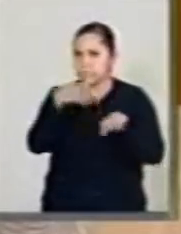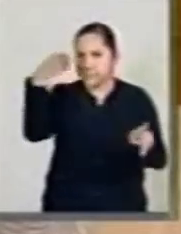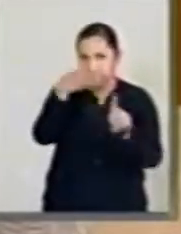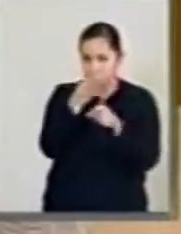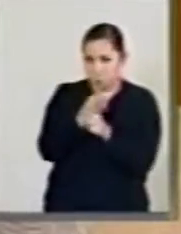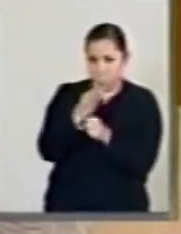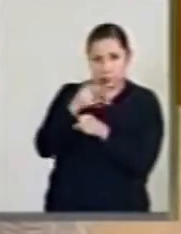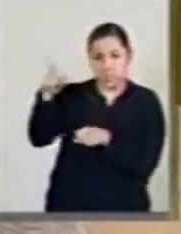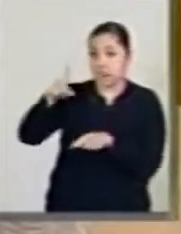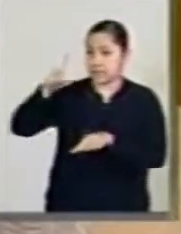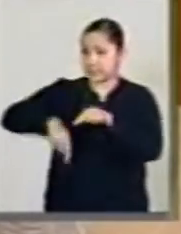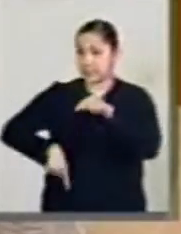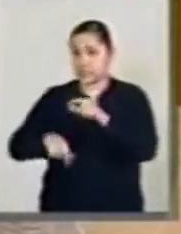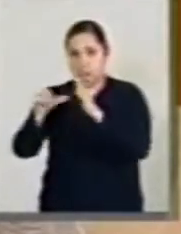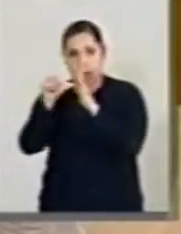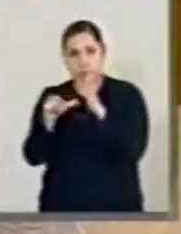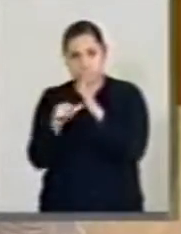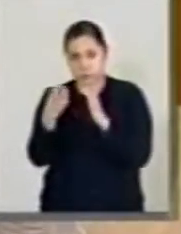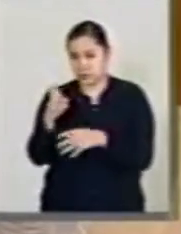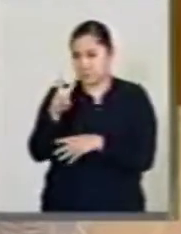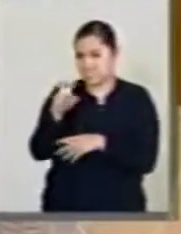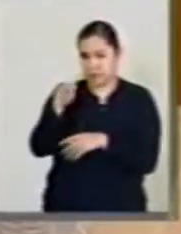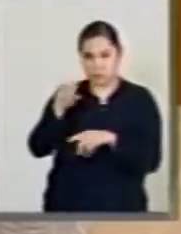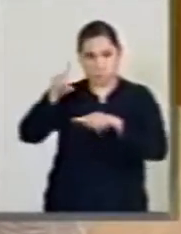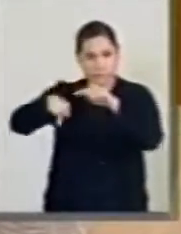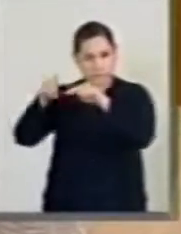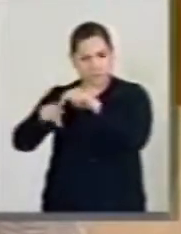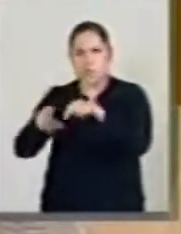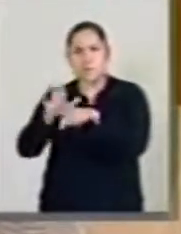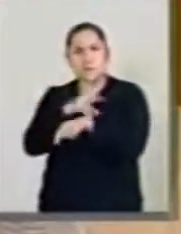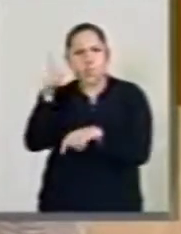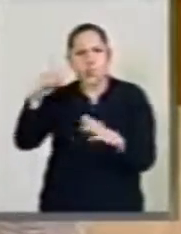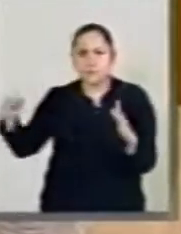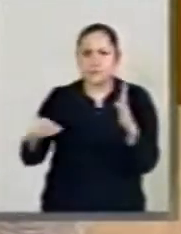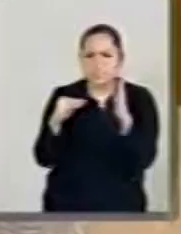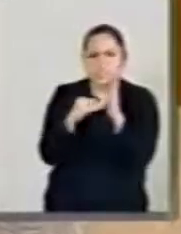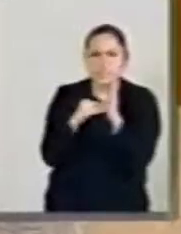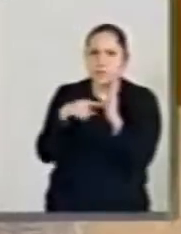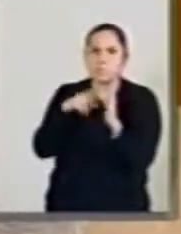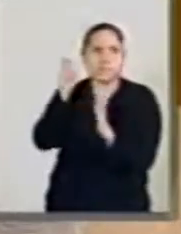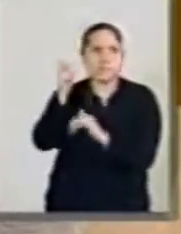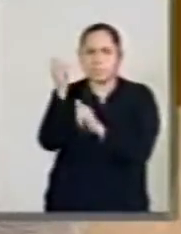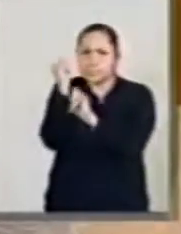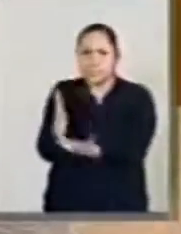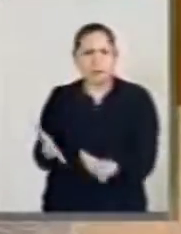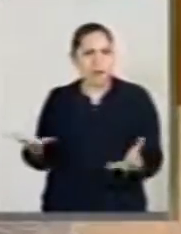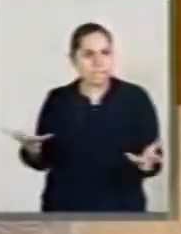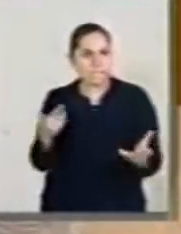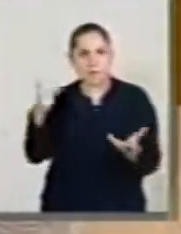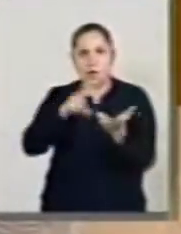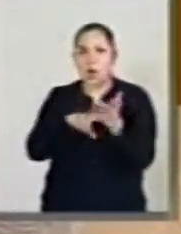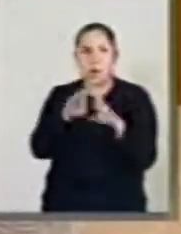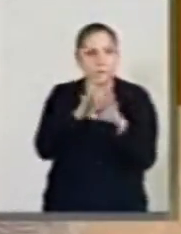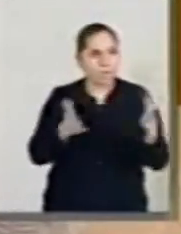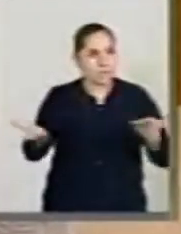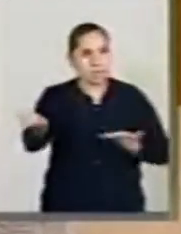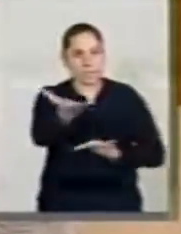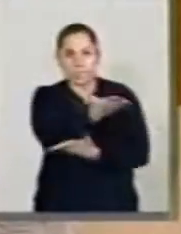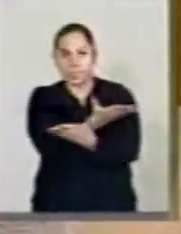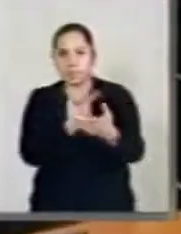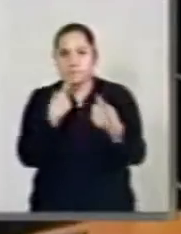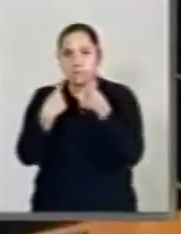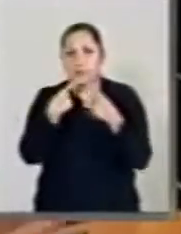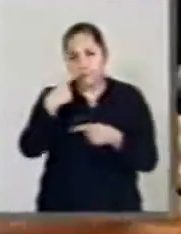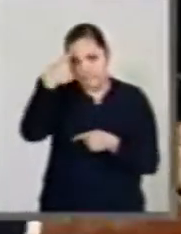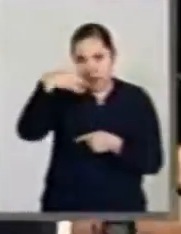trampa, el veto fue una trampa porque la reserva era una trampa, había que presentar algo para generar presión en un grupo y después llamarlos